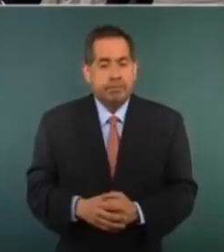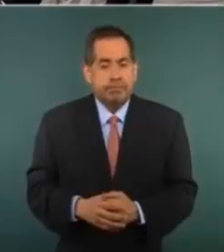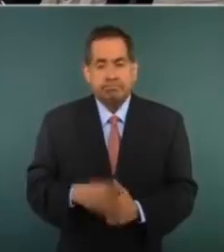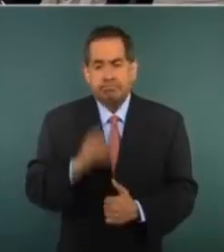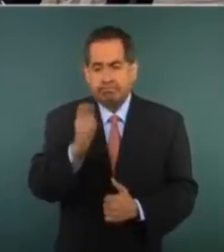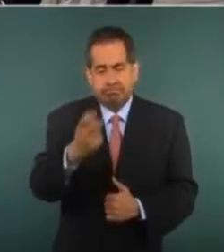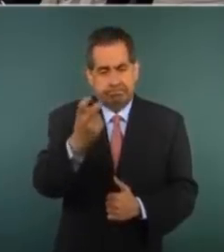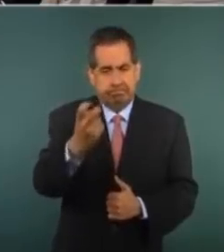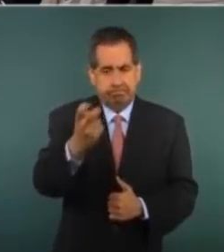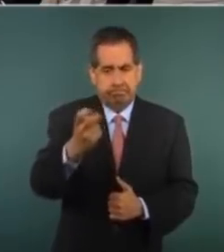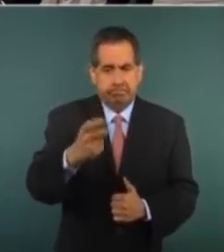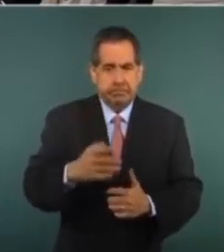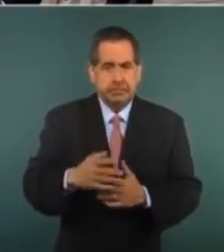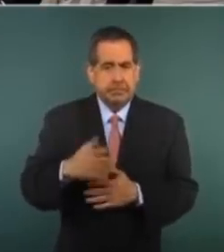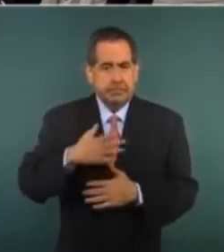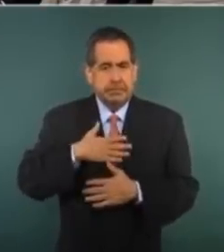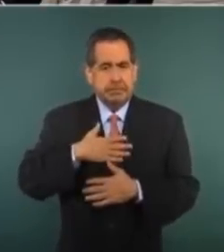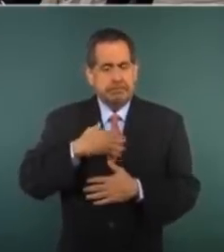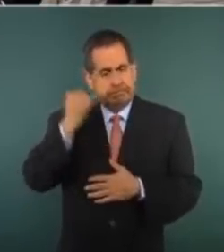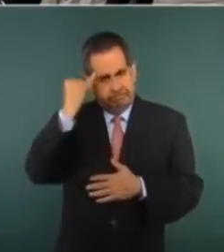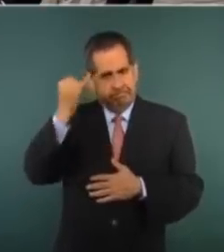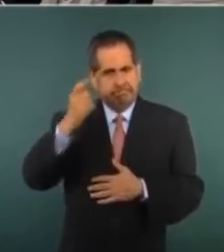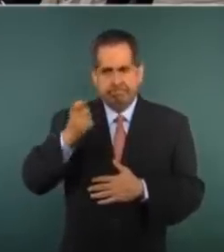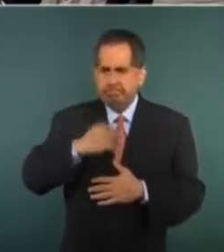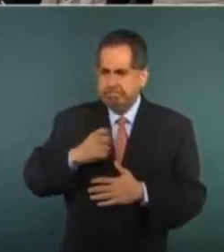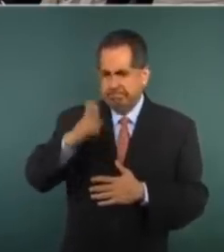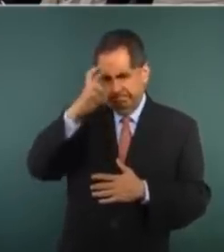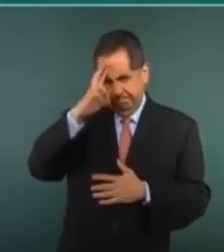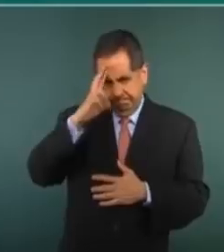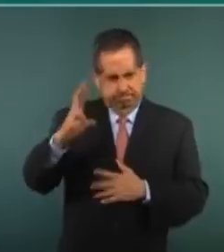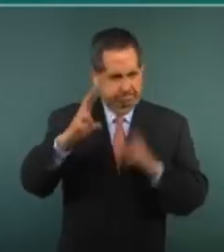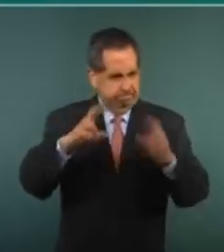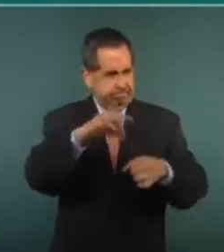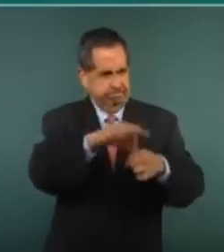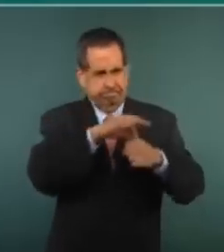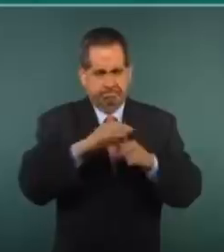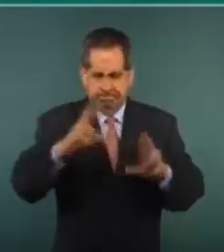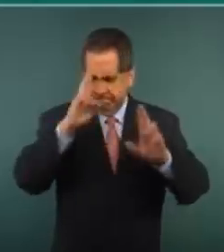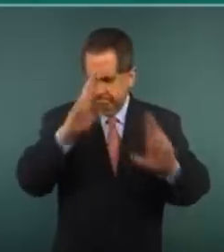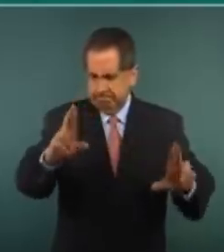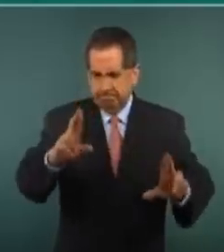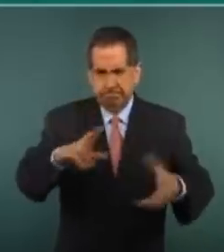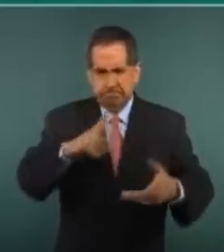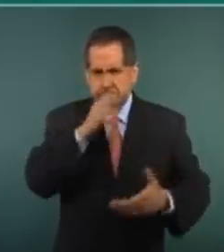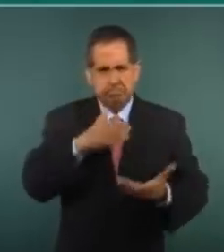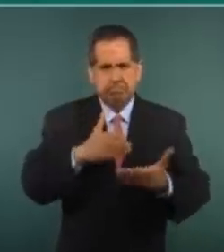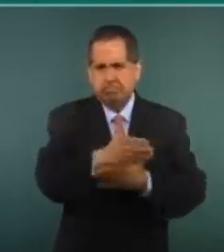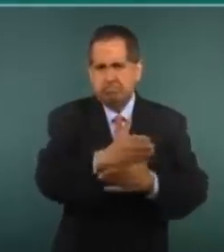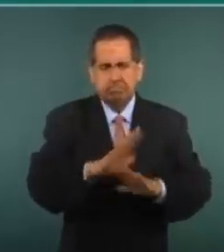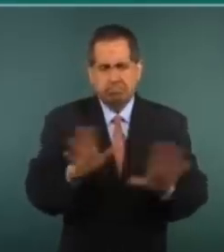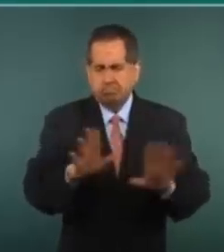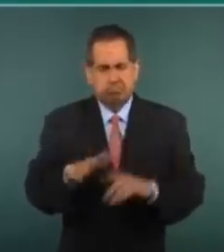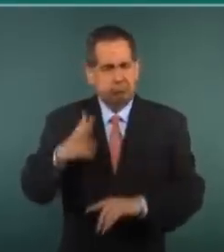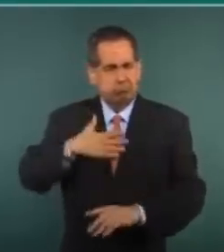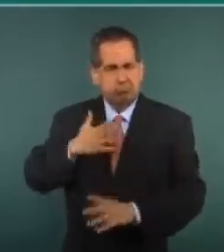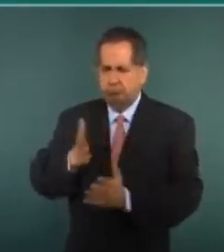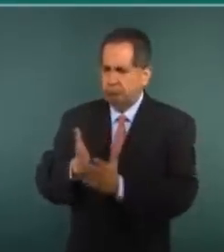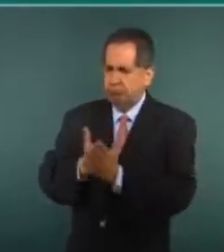Entonces, de ahí dimana el respeto. En el recto proceder, en